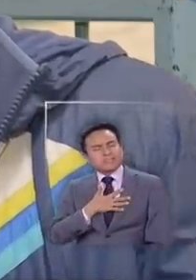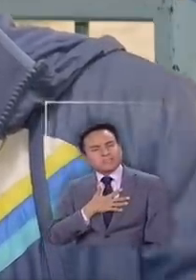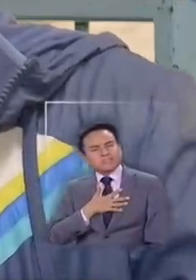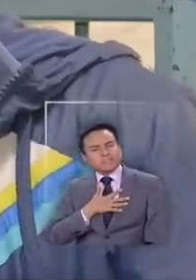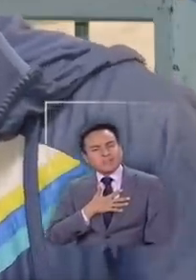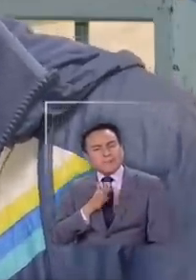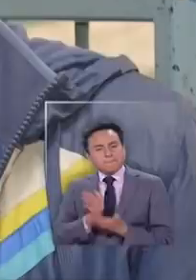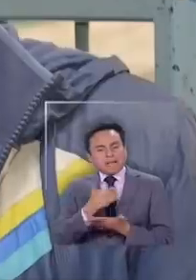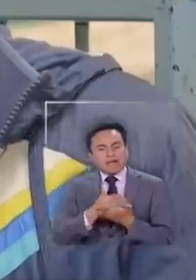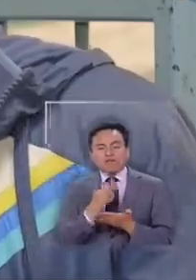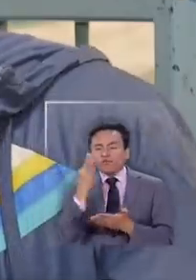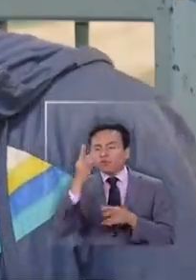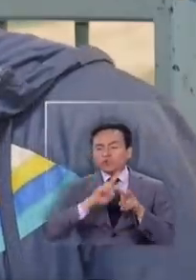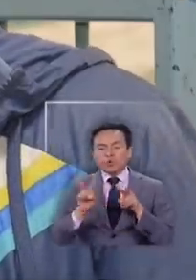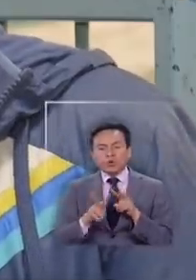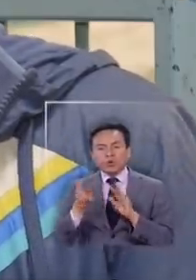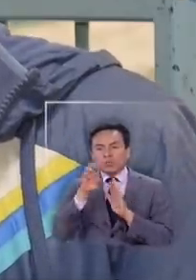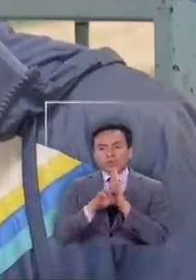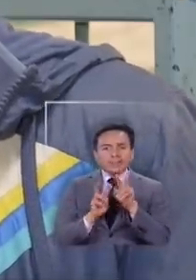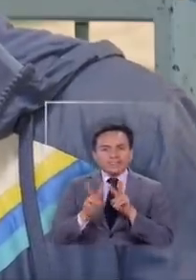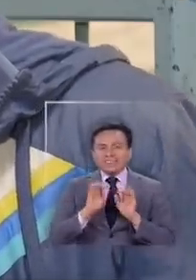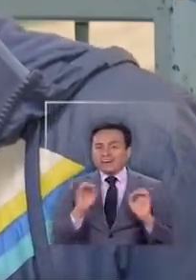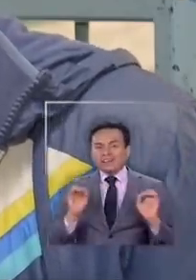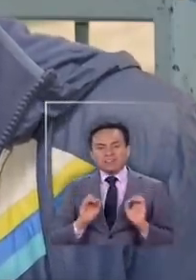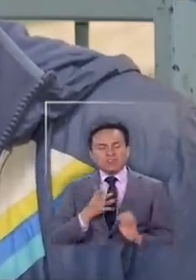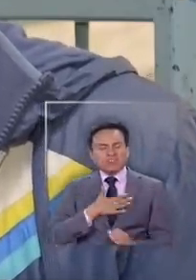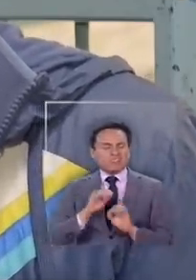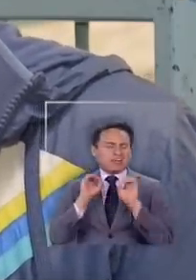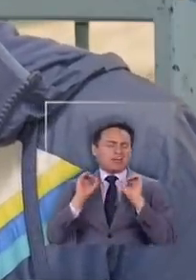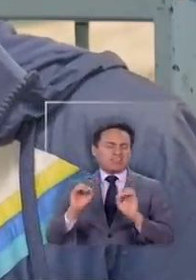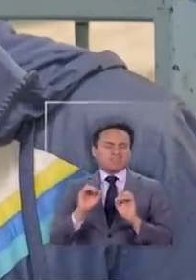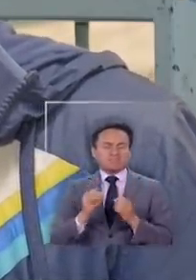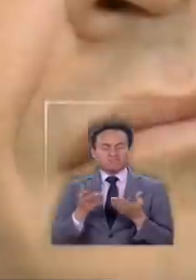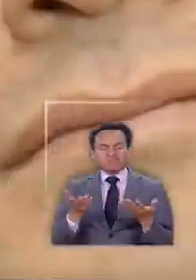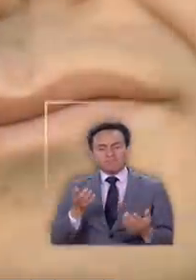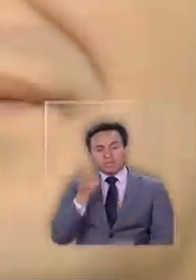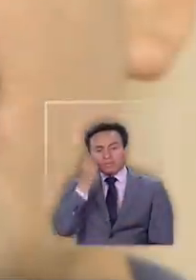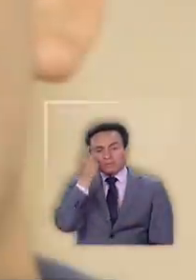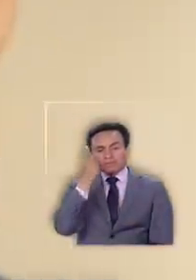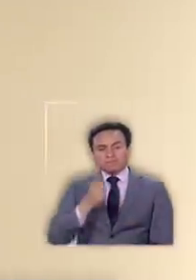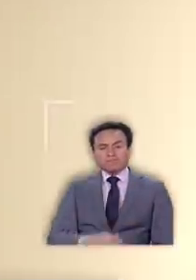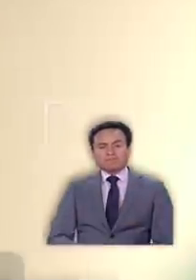un plan a futuro algún proyecto ya no quieres nada ¿cachai?